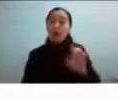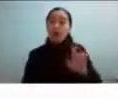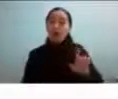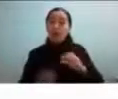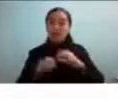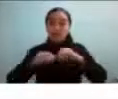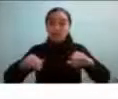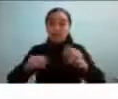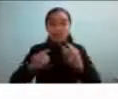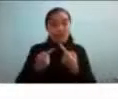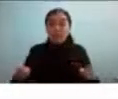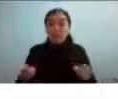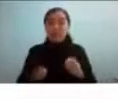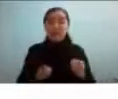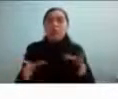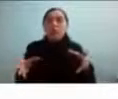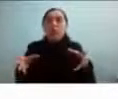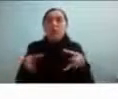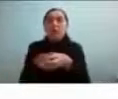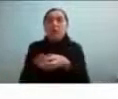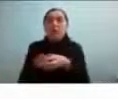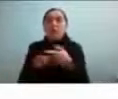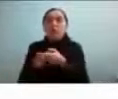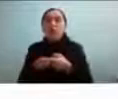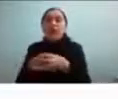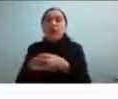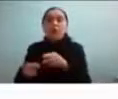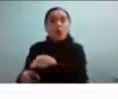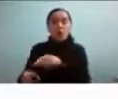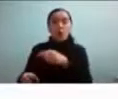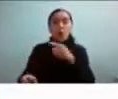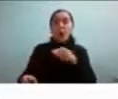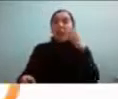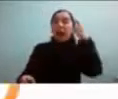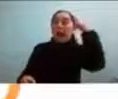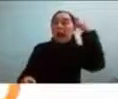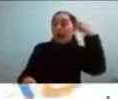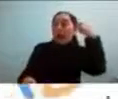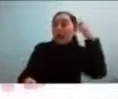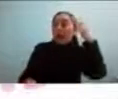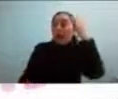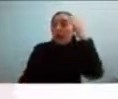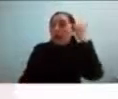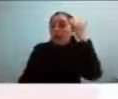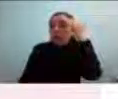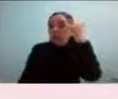y no necesariamente trastornados deficientes anormales